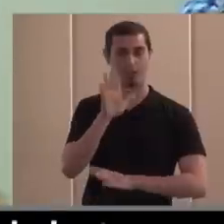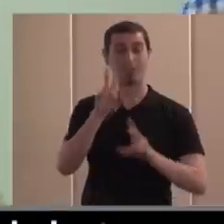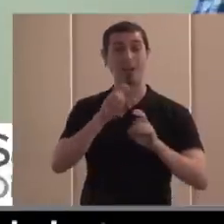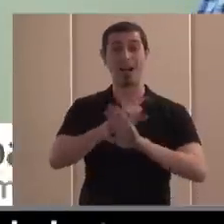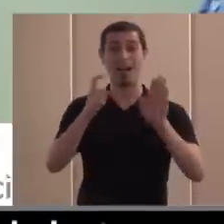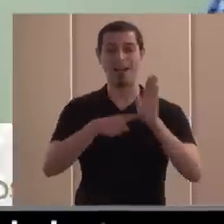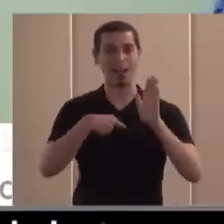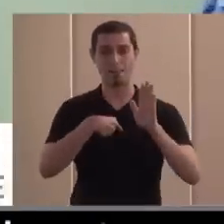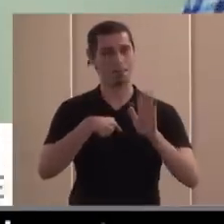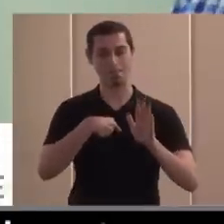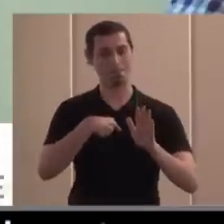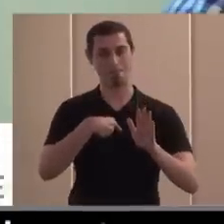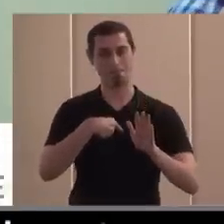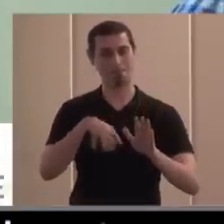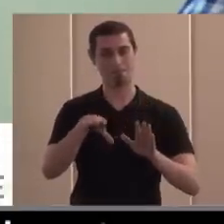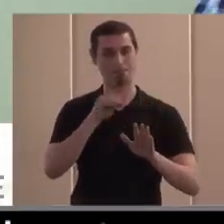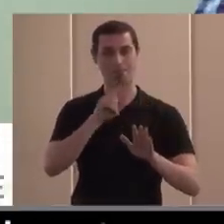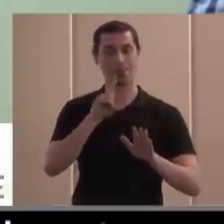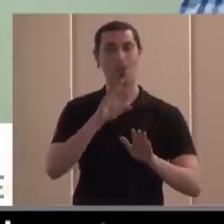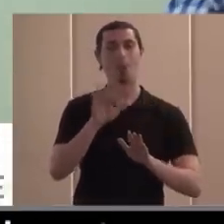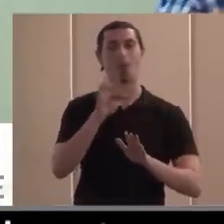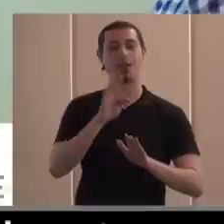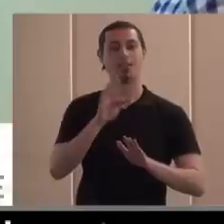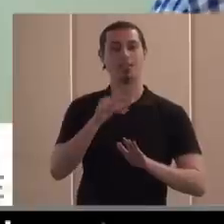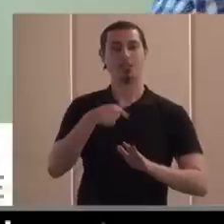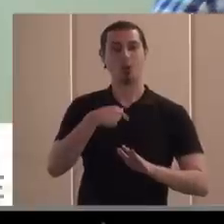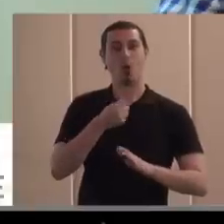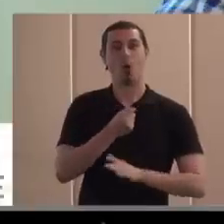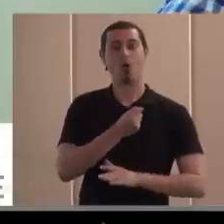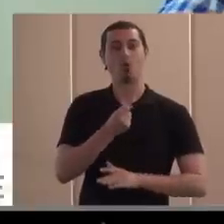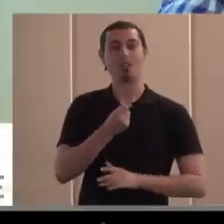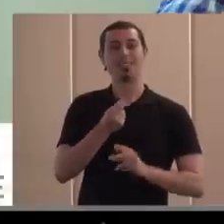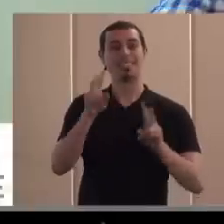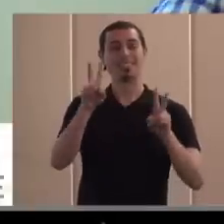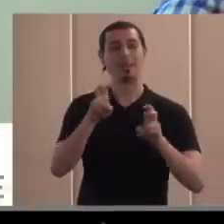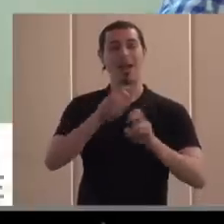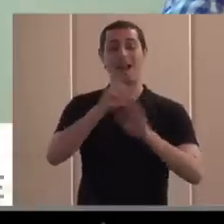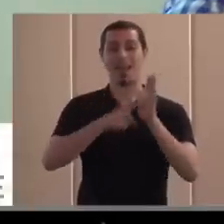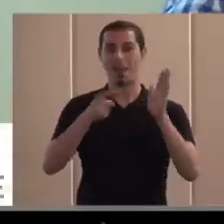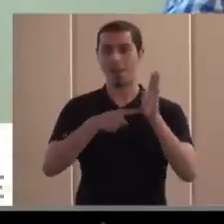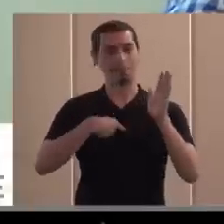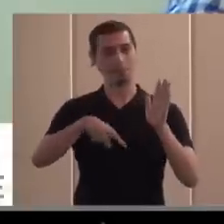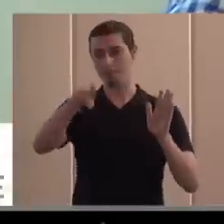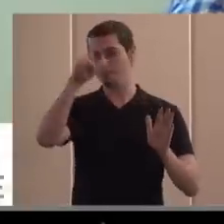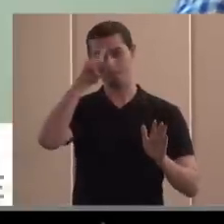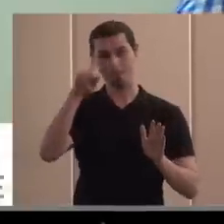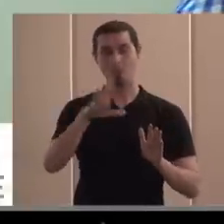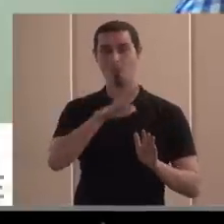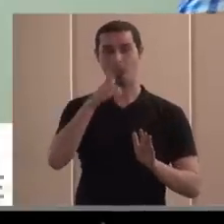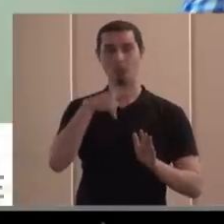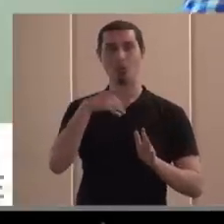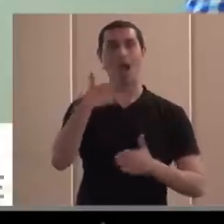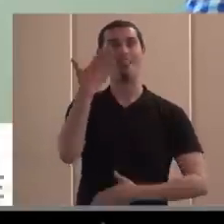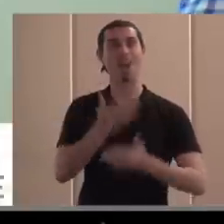no es lo mío, con lo cual seguramente creo que no tengo muchos números de leyes que decir, con lo cual no corro el peligro de